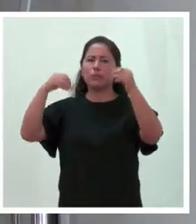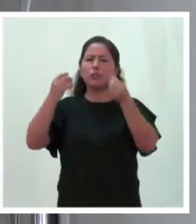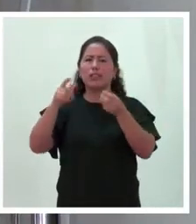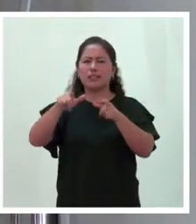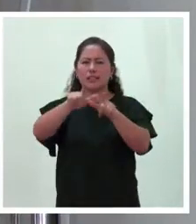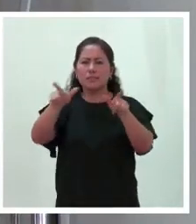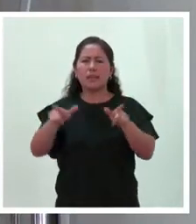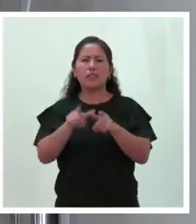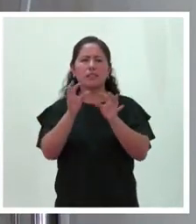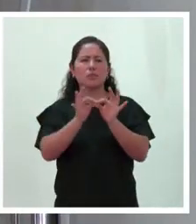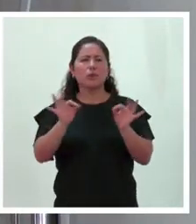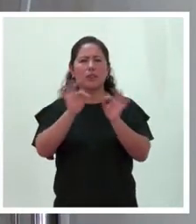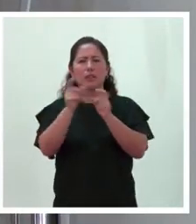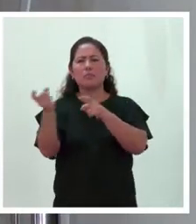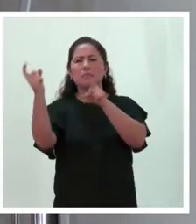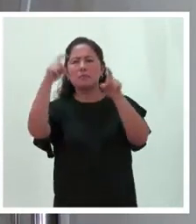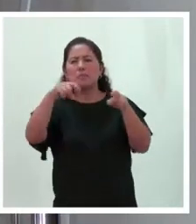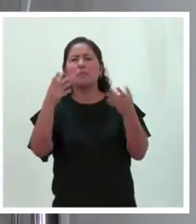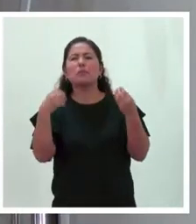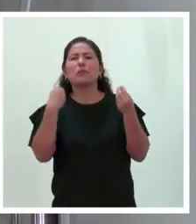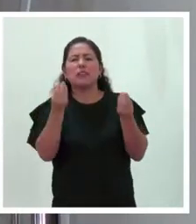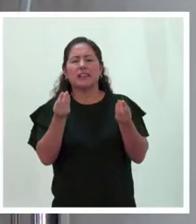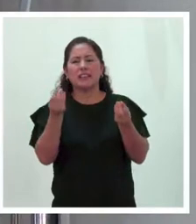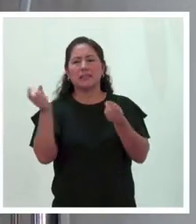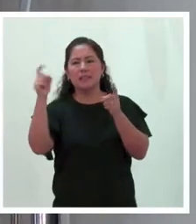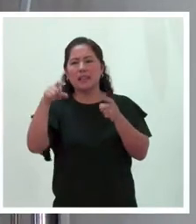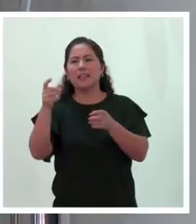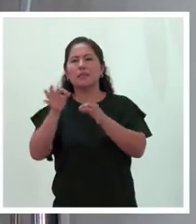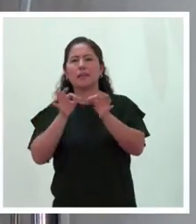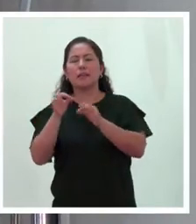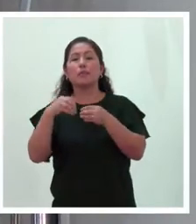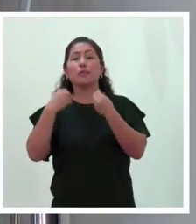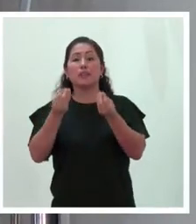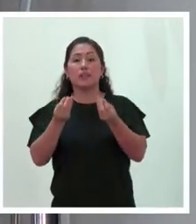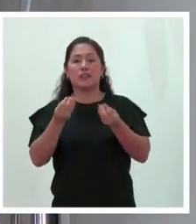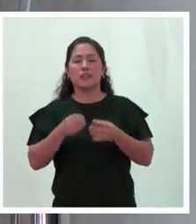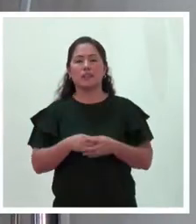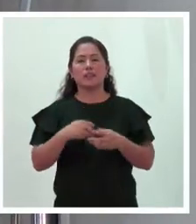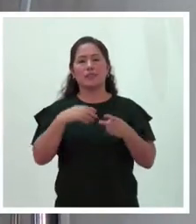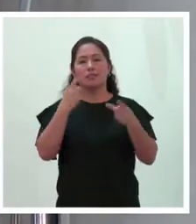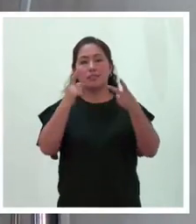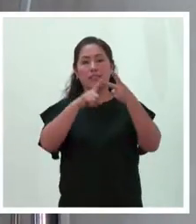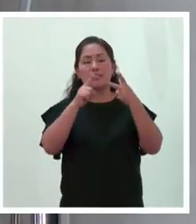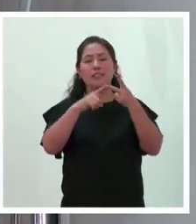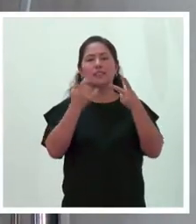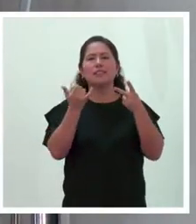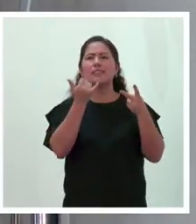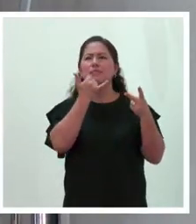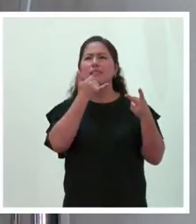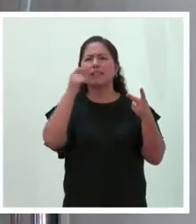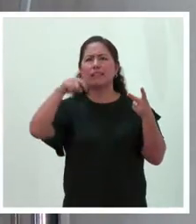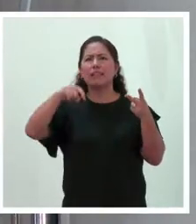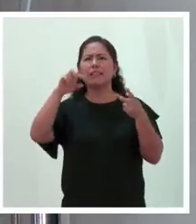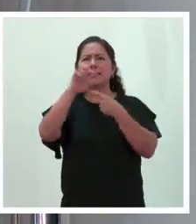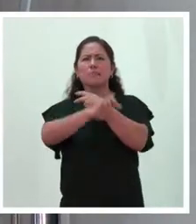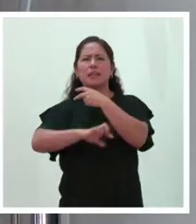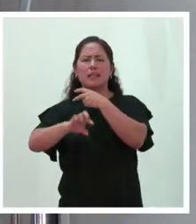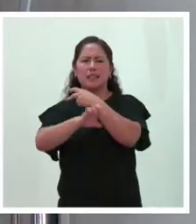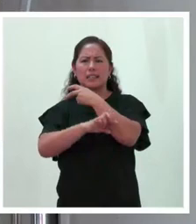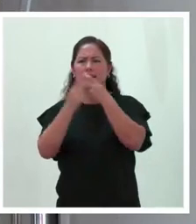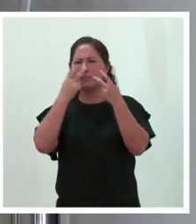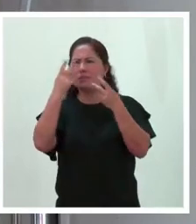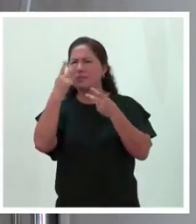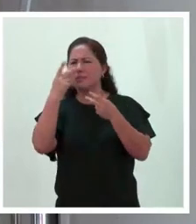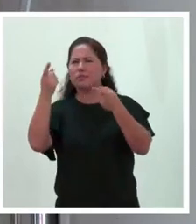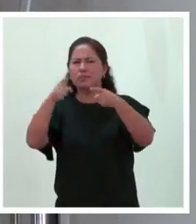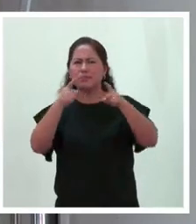tenemos que conversar sobre este tema. Lo segundo es ver qué está pasando en nuestro país. Vamos a ver a lo largo de la